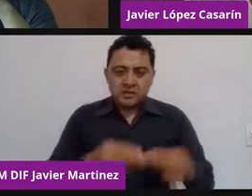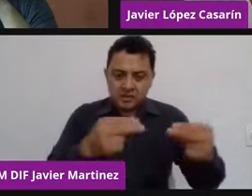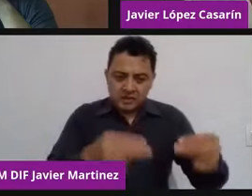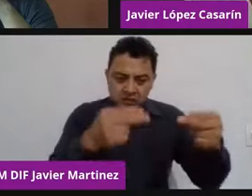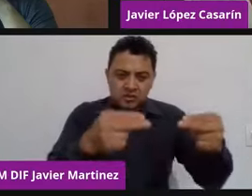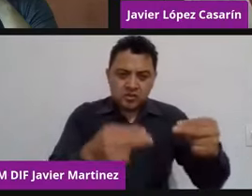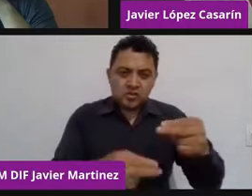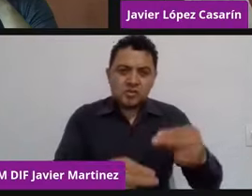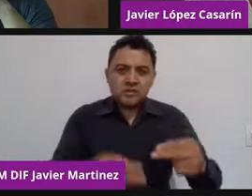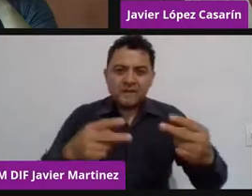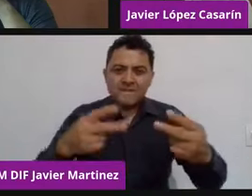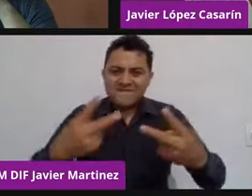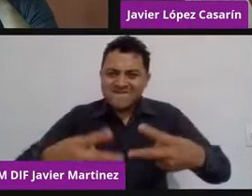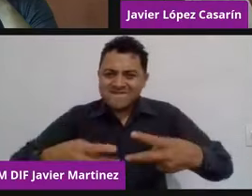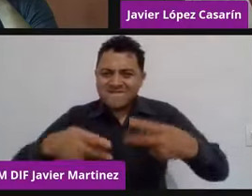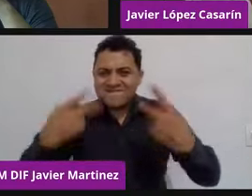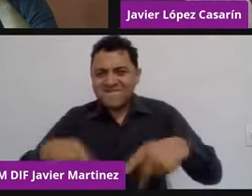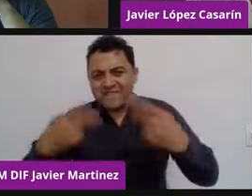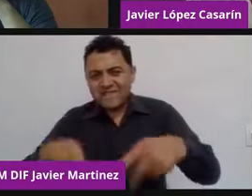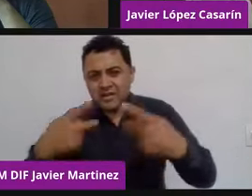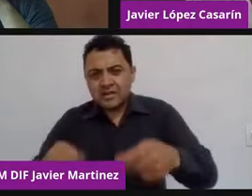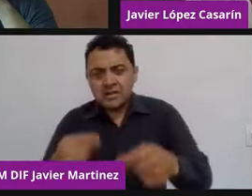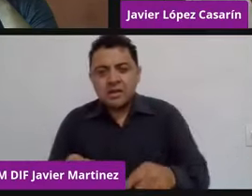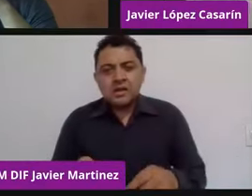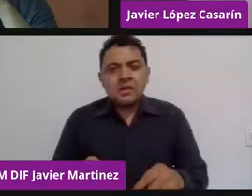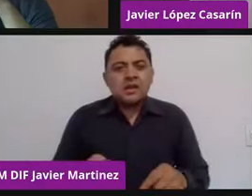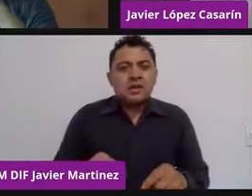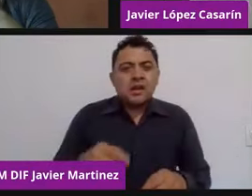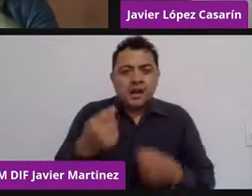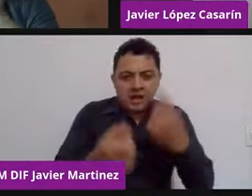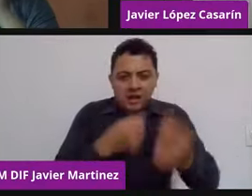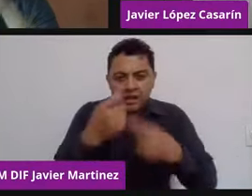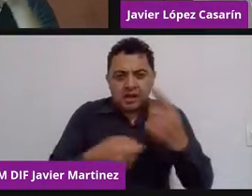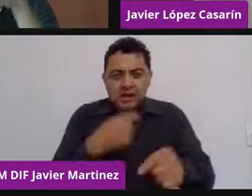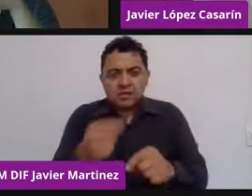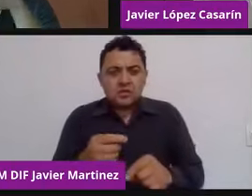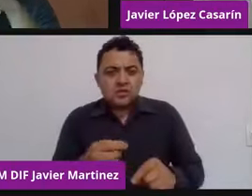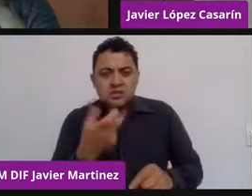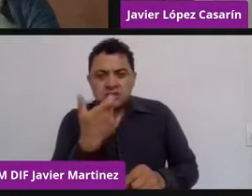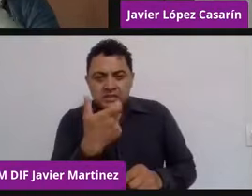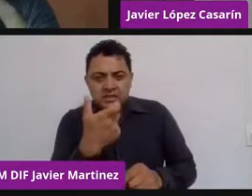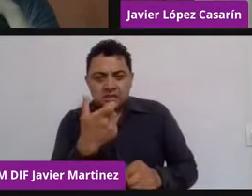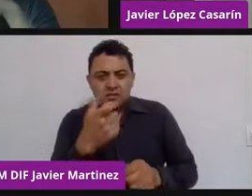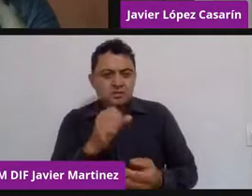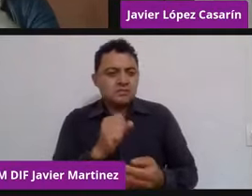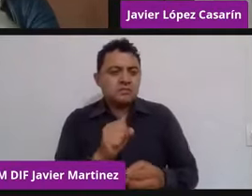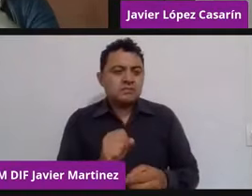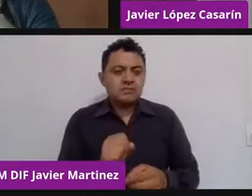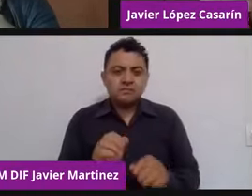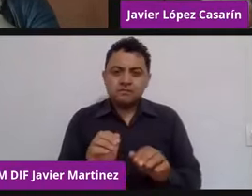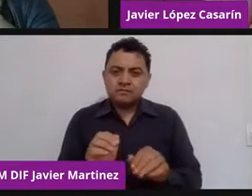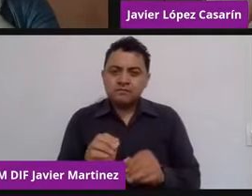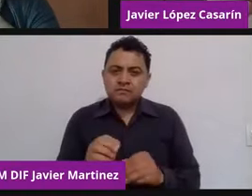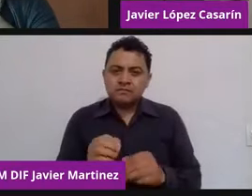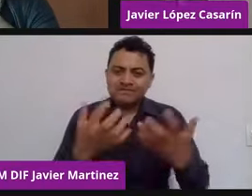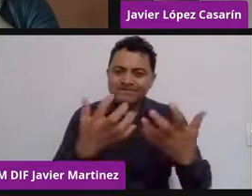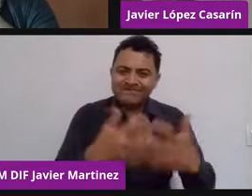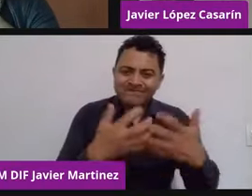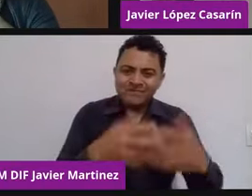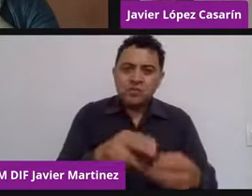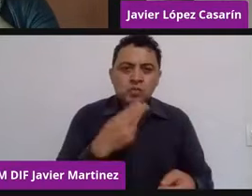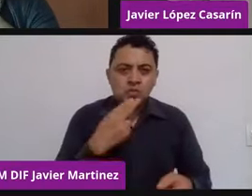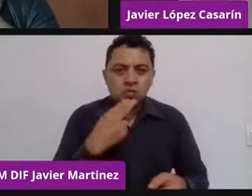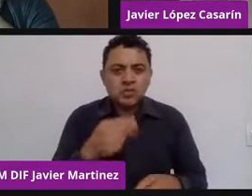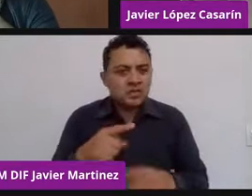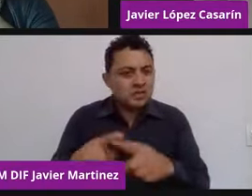donde cómo se invierte en la mercadotecnia, cómo te hablan ahora, cómo te dirigen. Entonces, ahora ya buscas